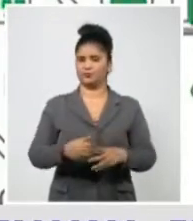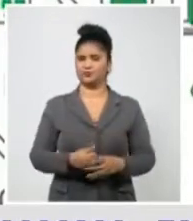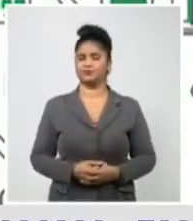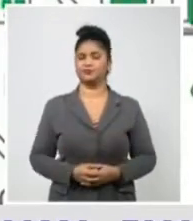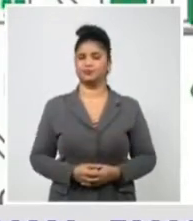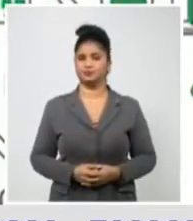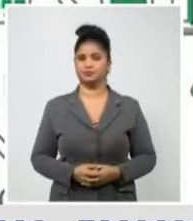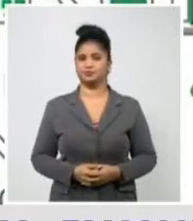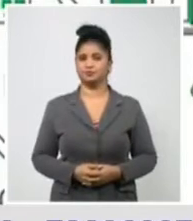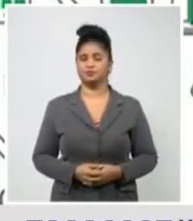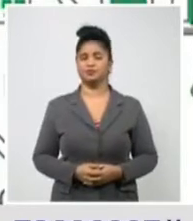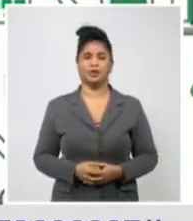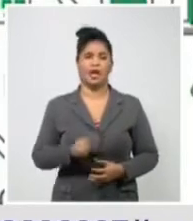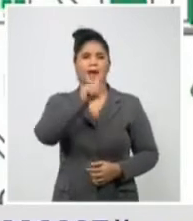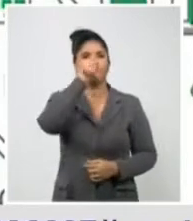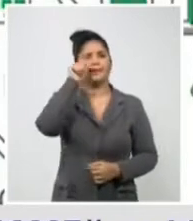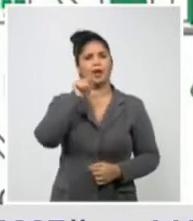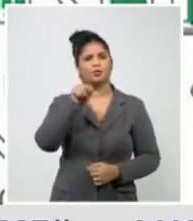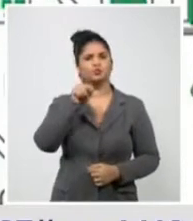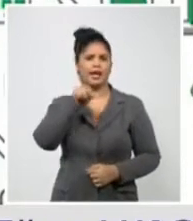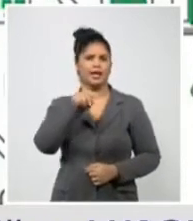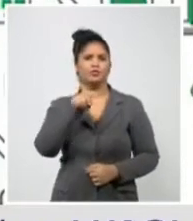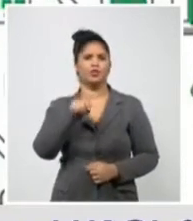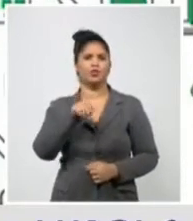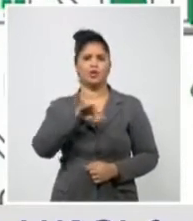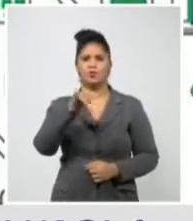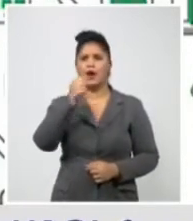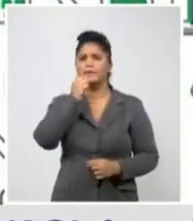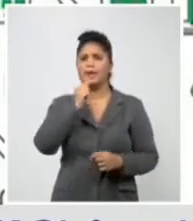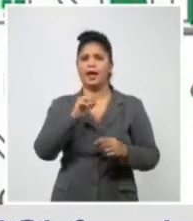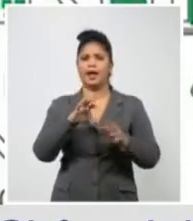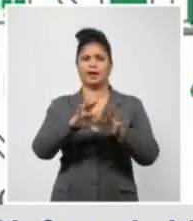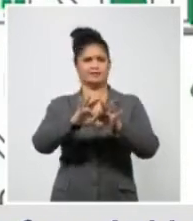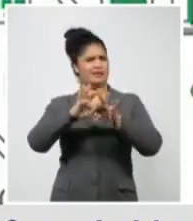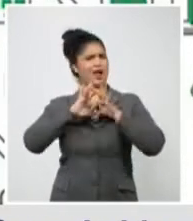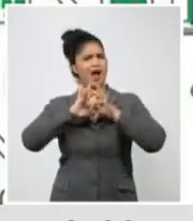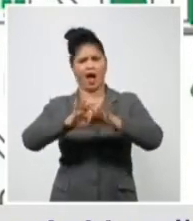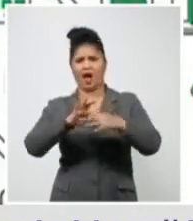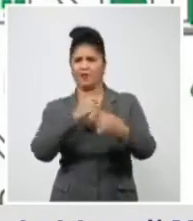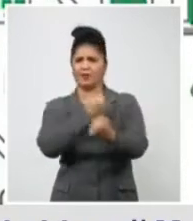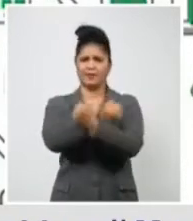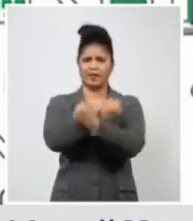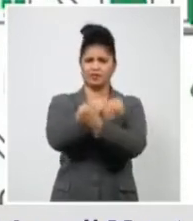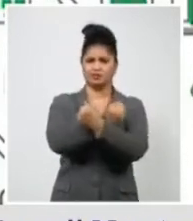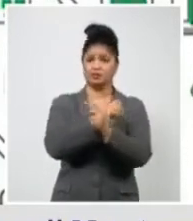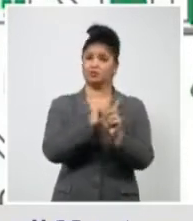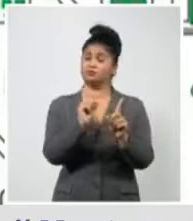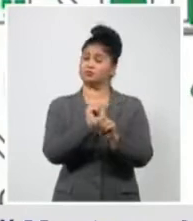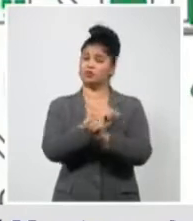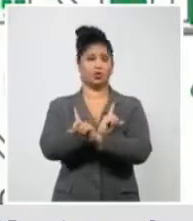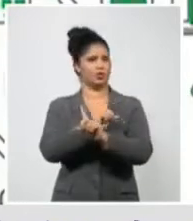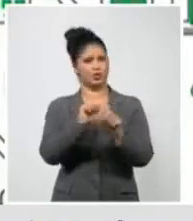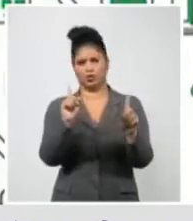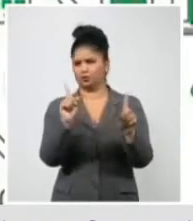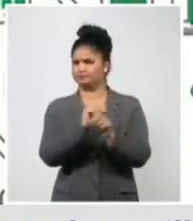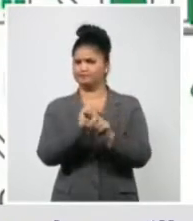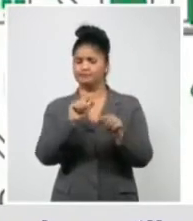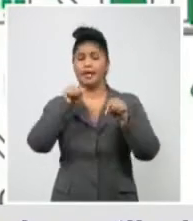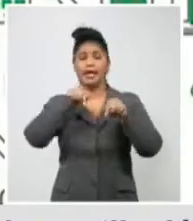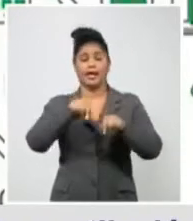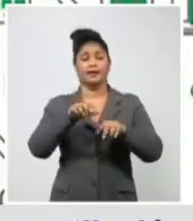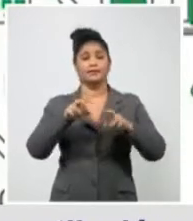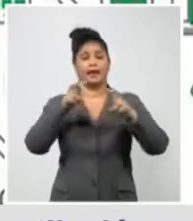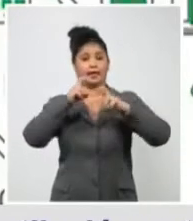un cuadro más grave. Realmente, hasta ahora, la comunidad científica plantea que no, que no hay reporte, no hay